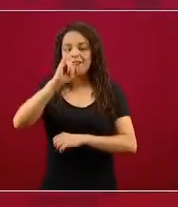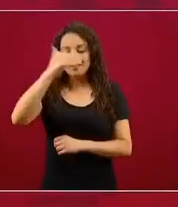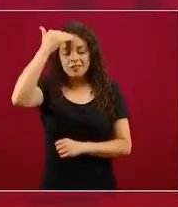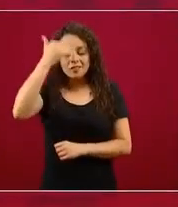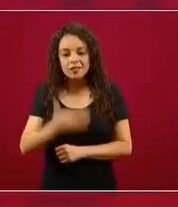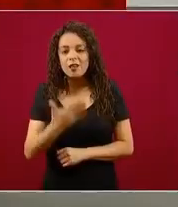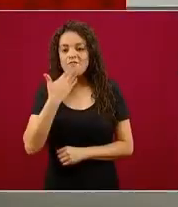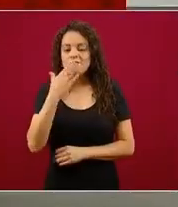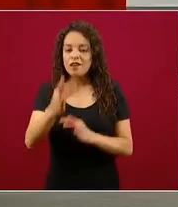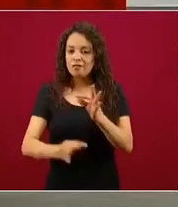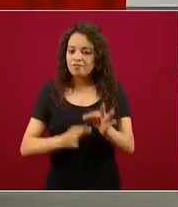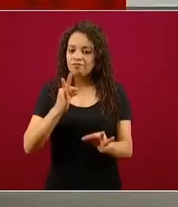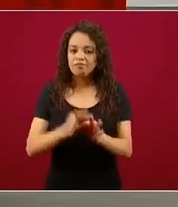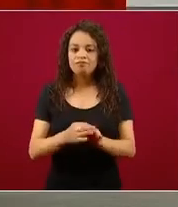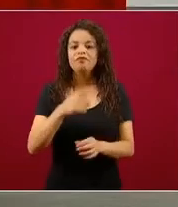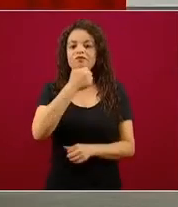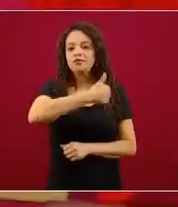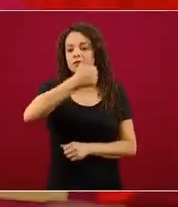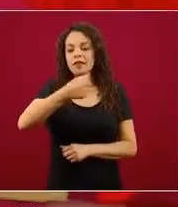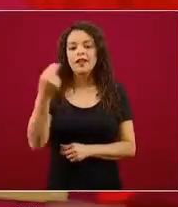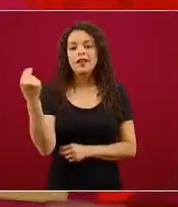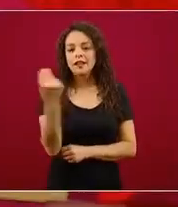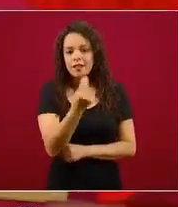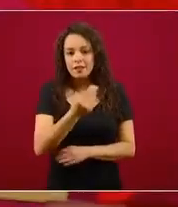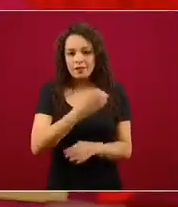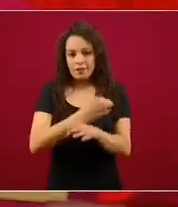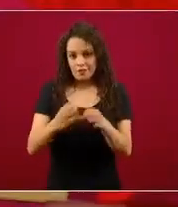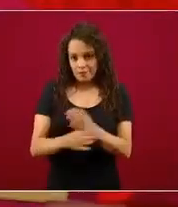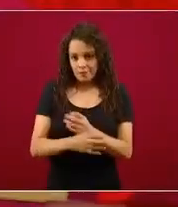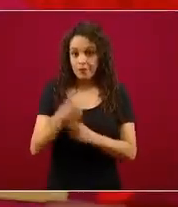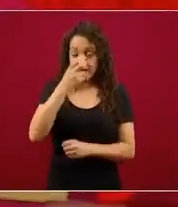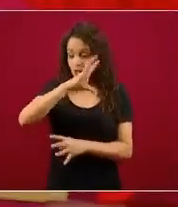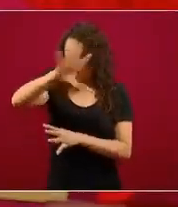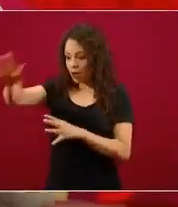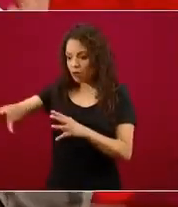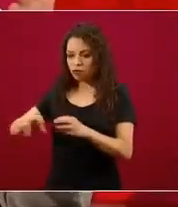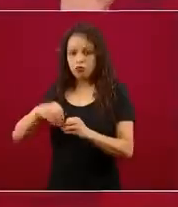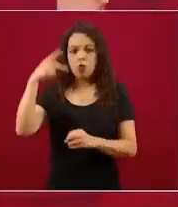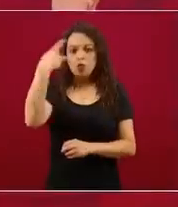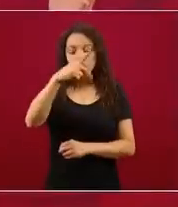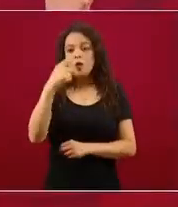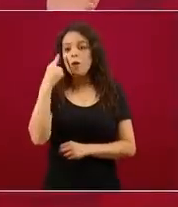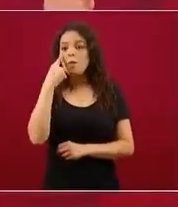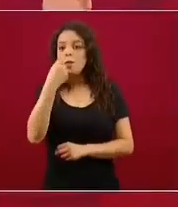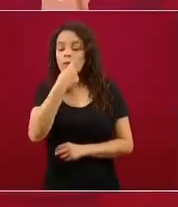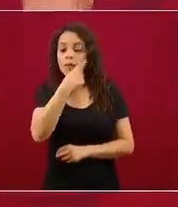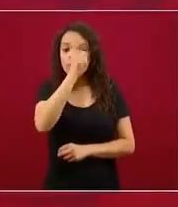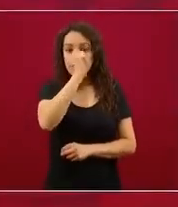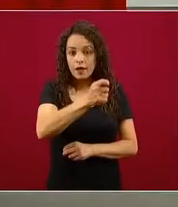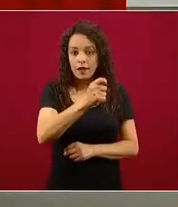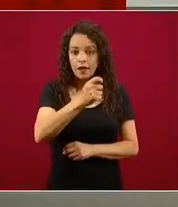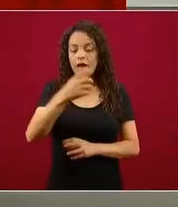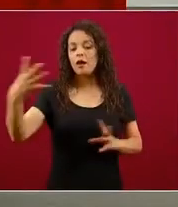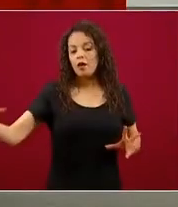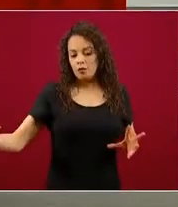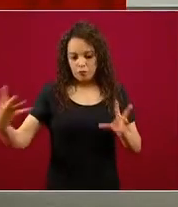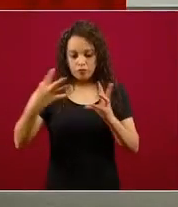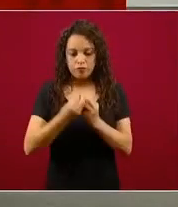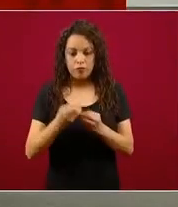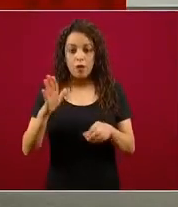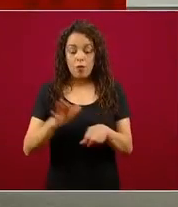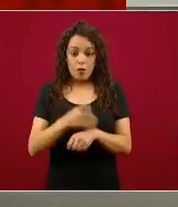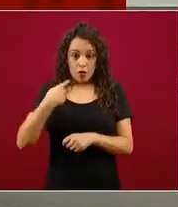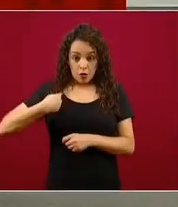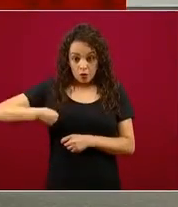los gobernadores lo que hacemos es complementar las perspectivas, nosotros tenemos la visión nacional, que a lo mejor en los gobiernos